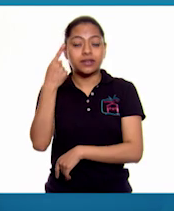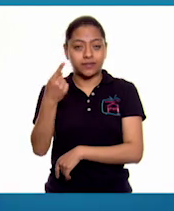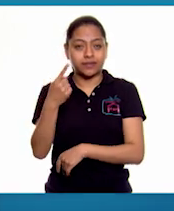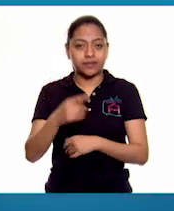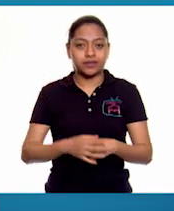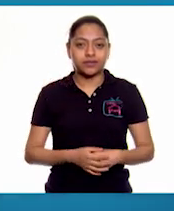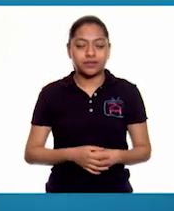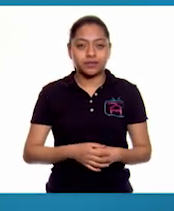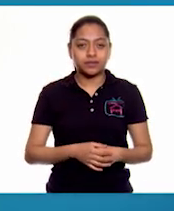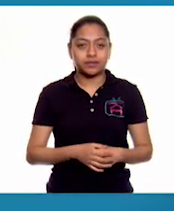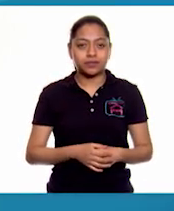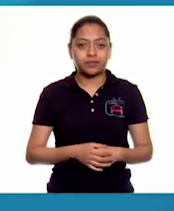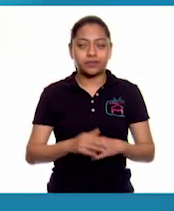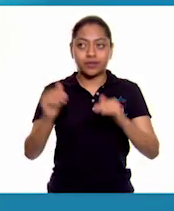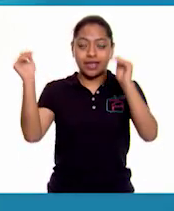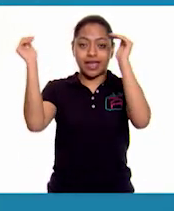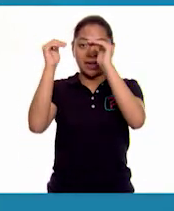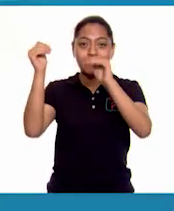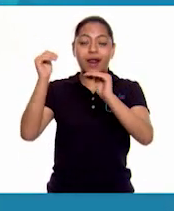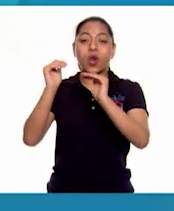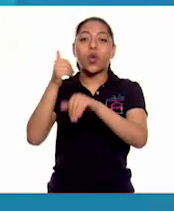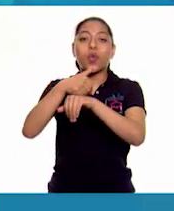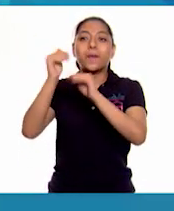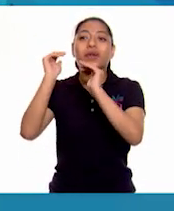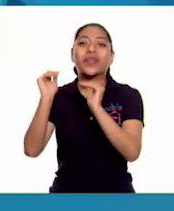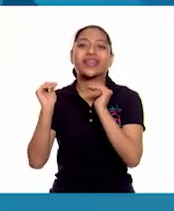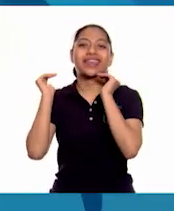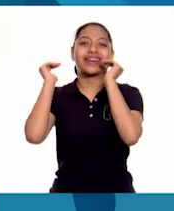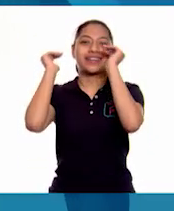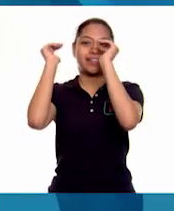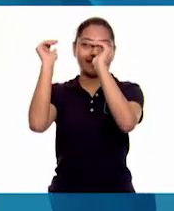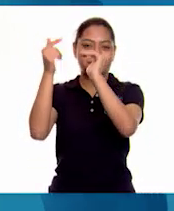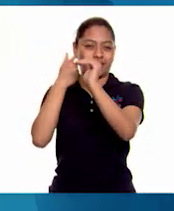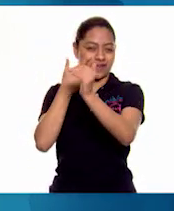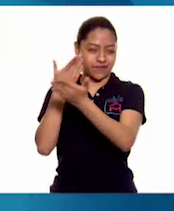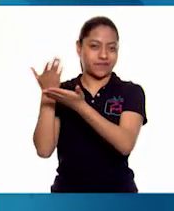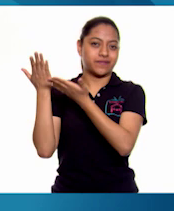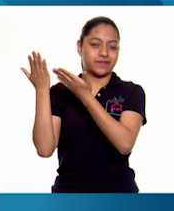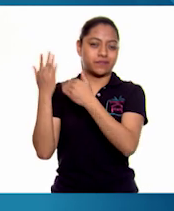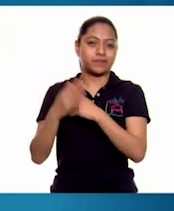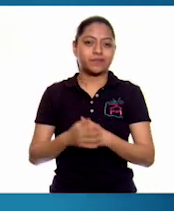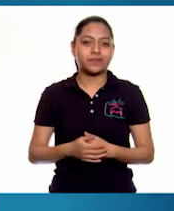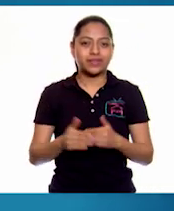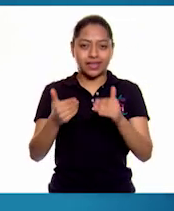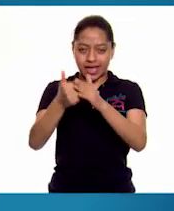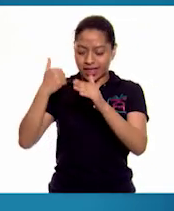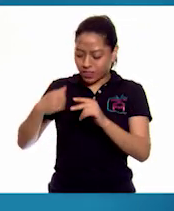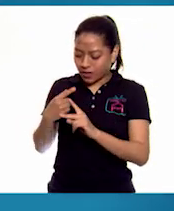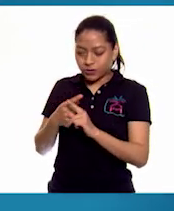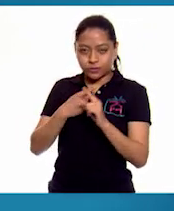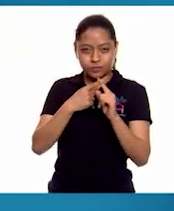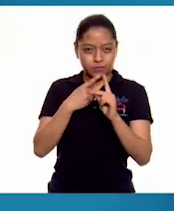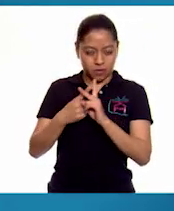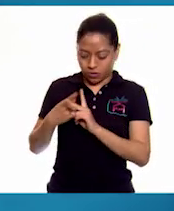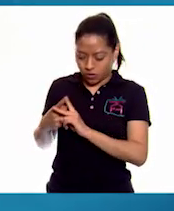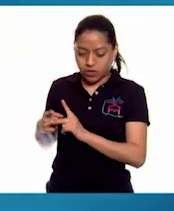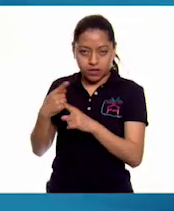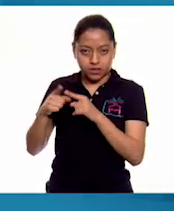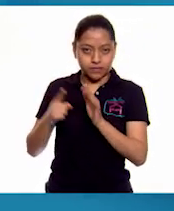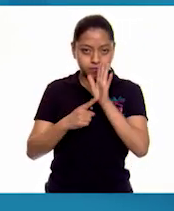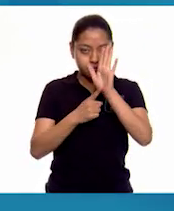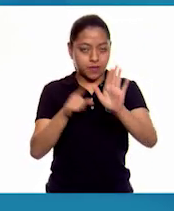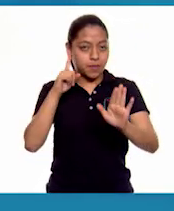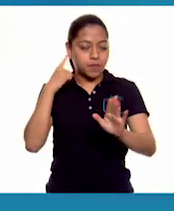que cambiaba era el numerador. Miren, aquí está un esquema de todas las operaciones que hemos estado haciendo para